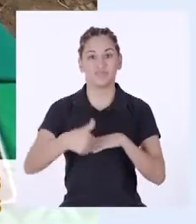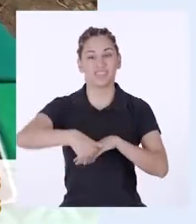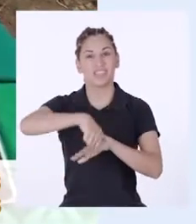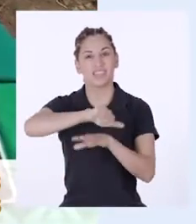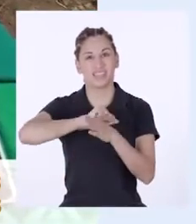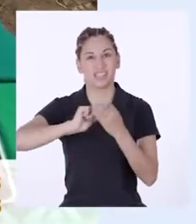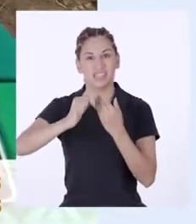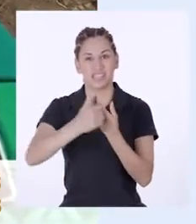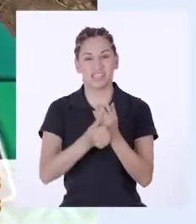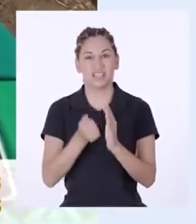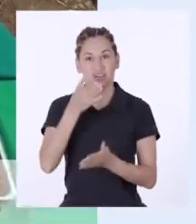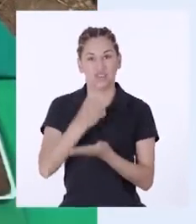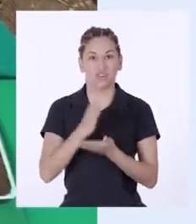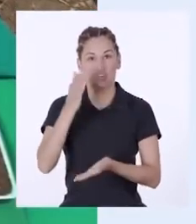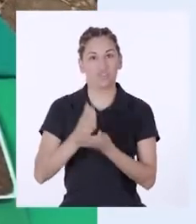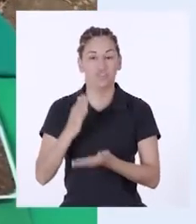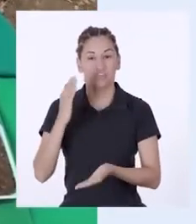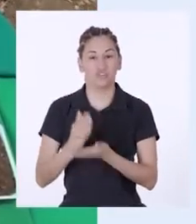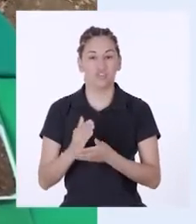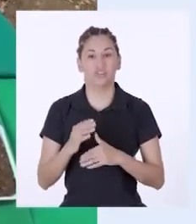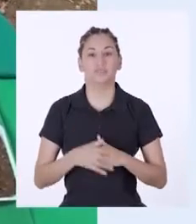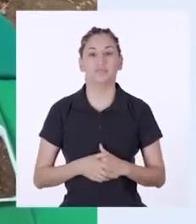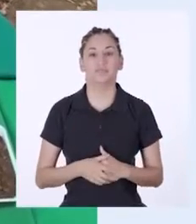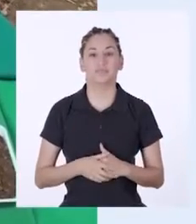están previamente cortados con tijeras.